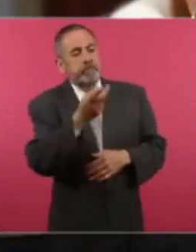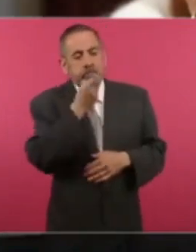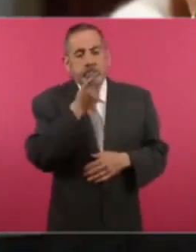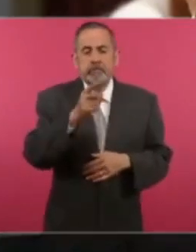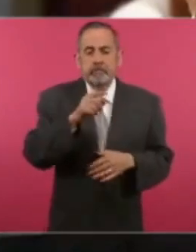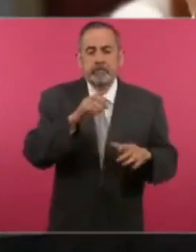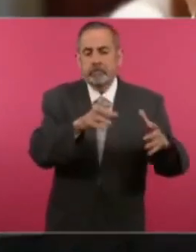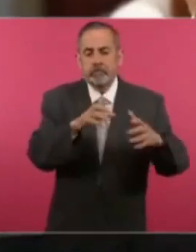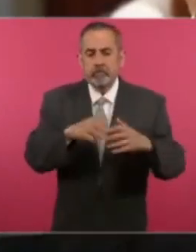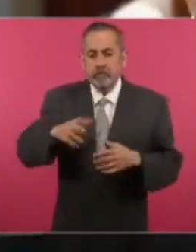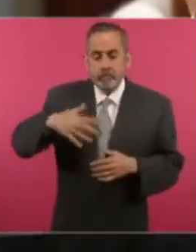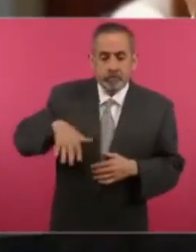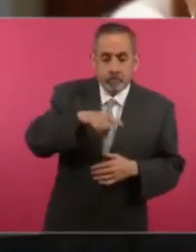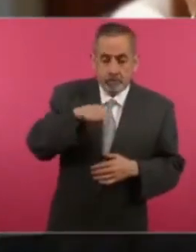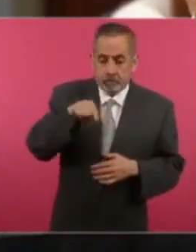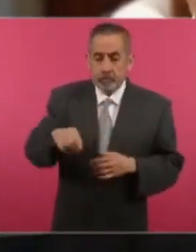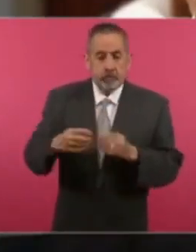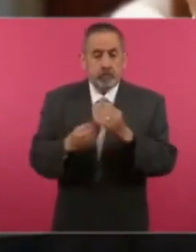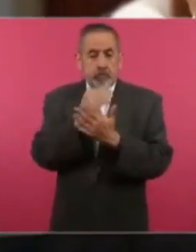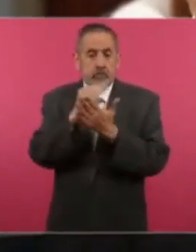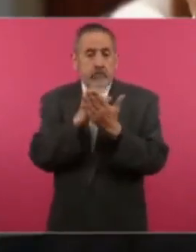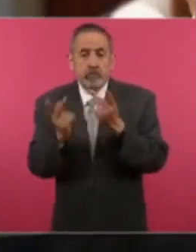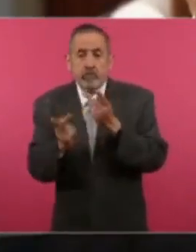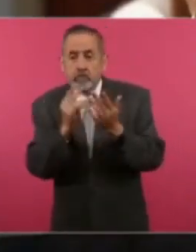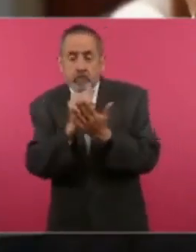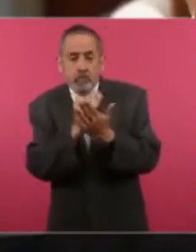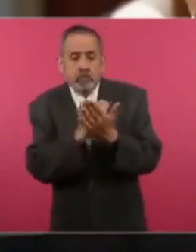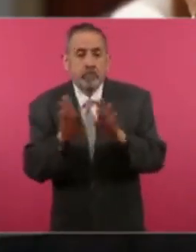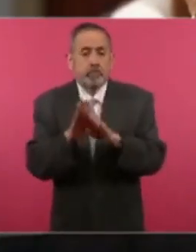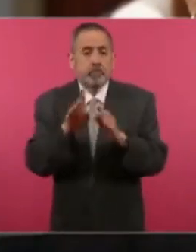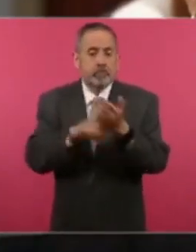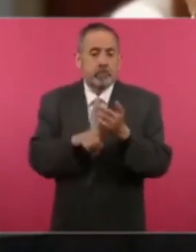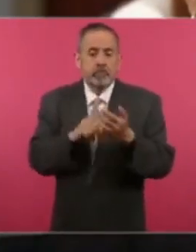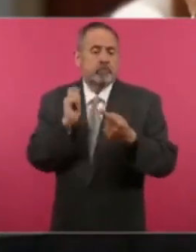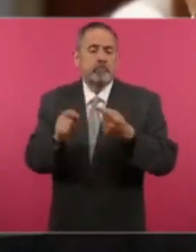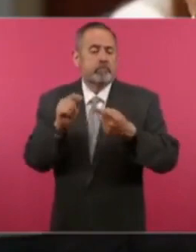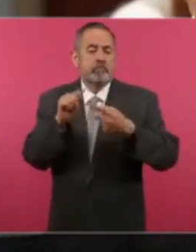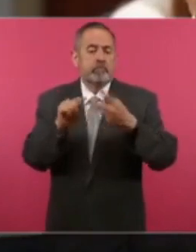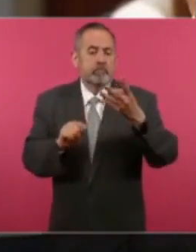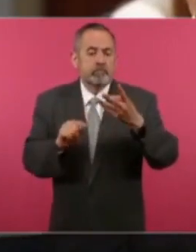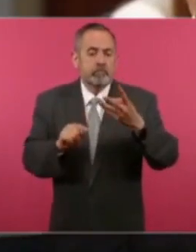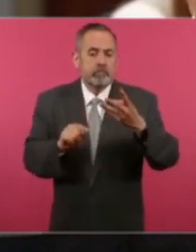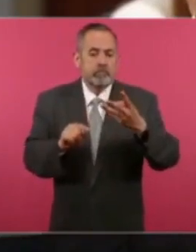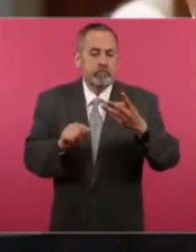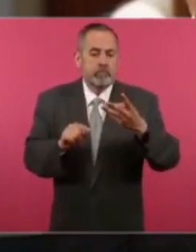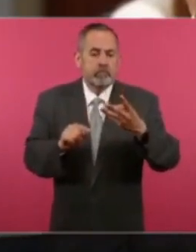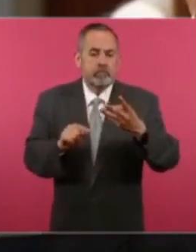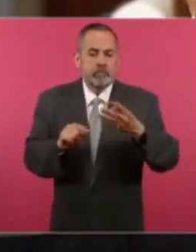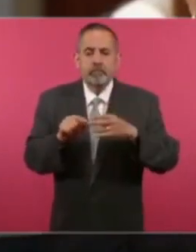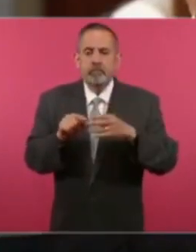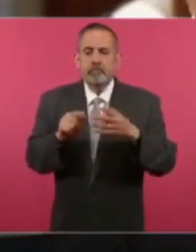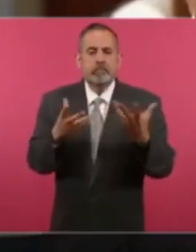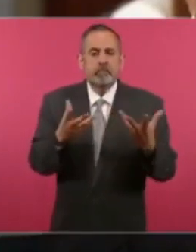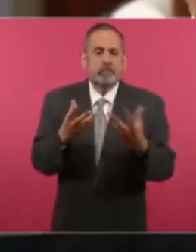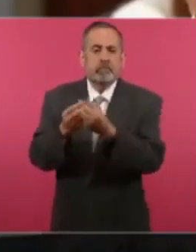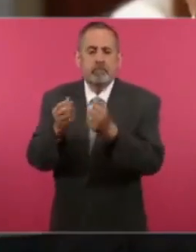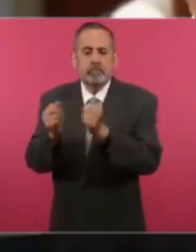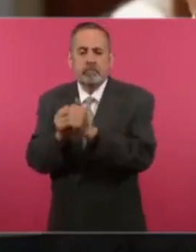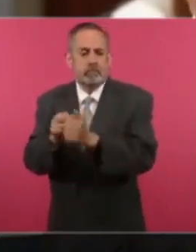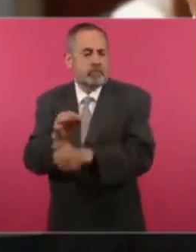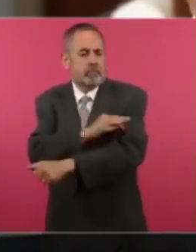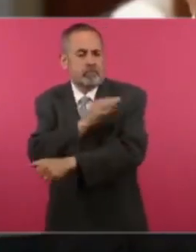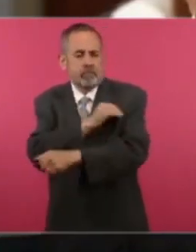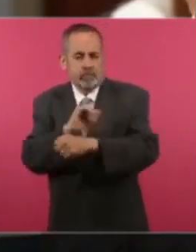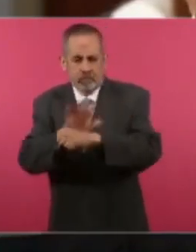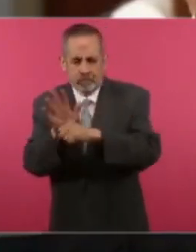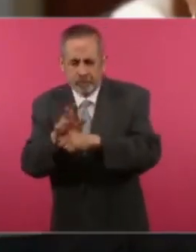búsqueda es que este nuevo censo estaría basado, entre otras cosas, en el censo de vacunación contra COVID-19.